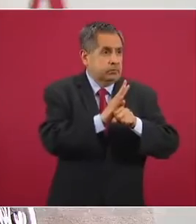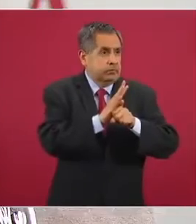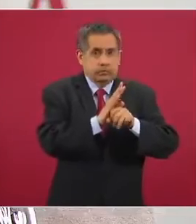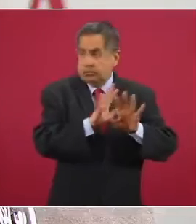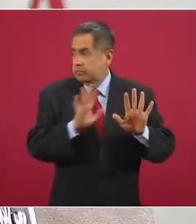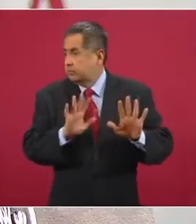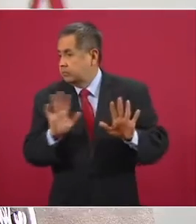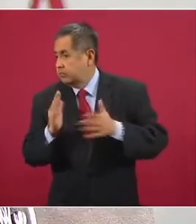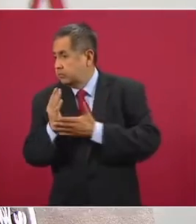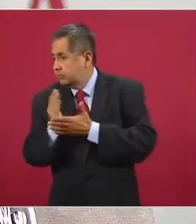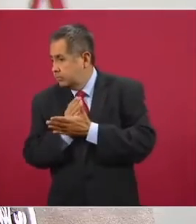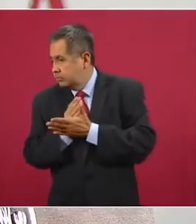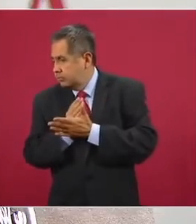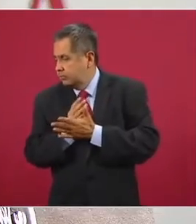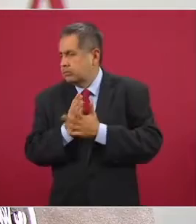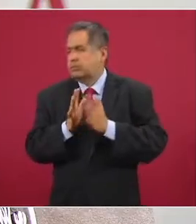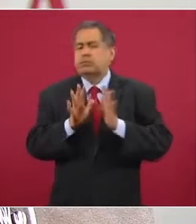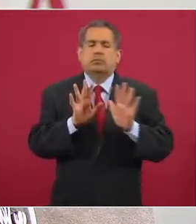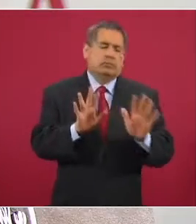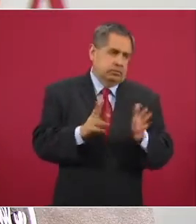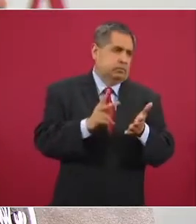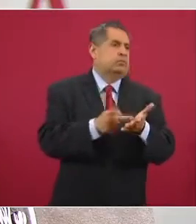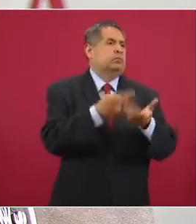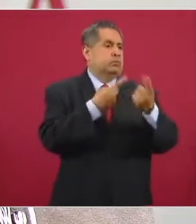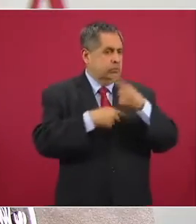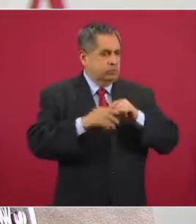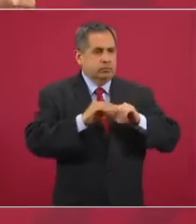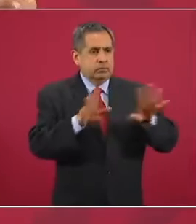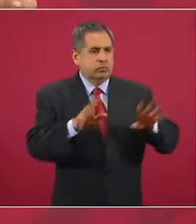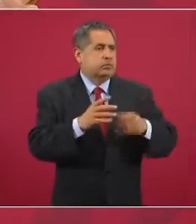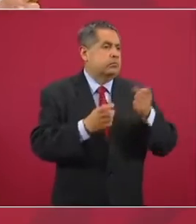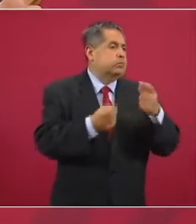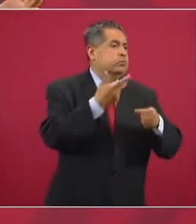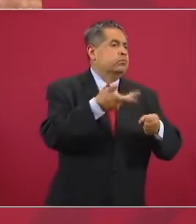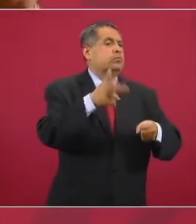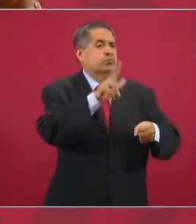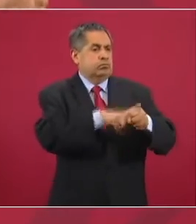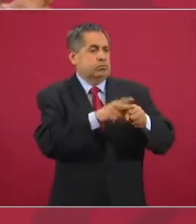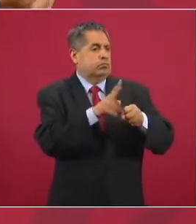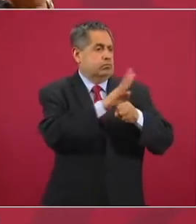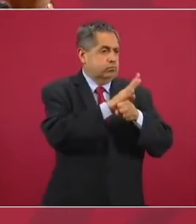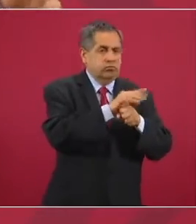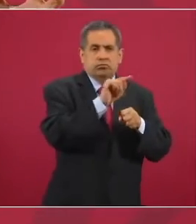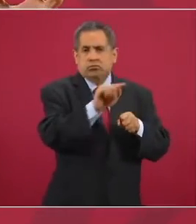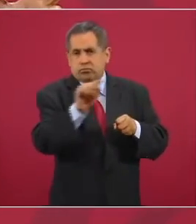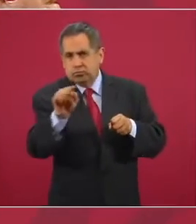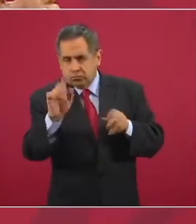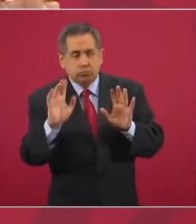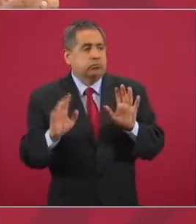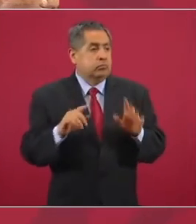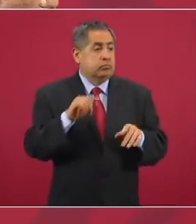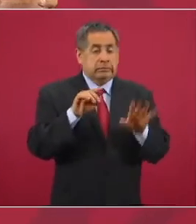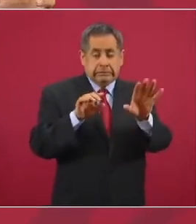hospitales COVID dejando lo mejor de lo mejor